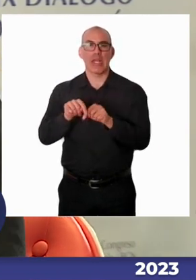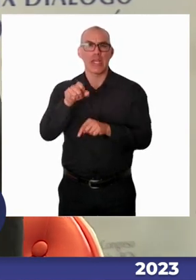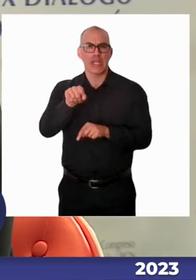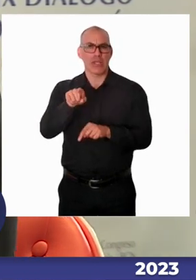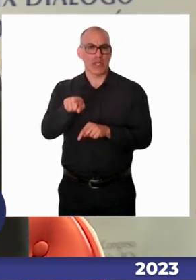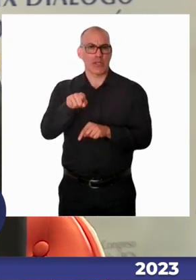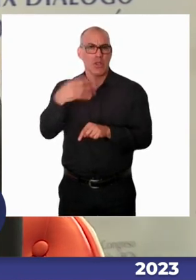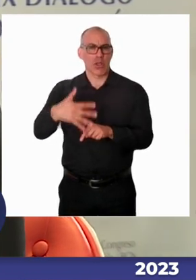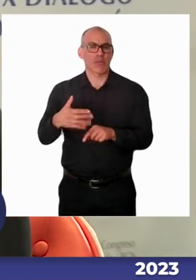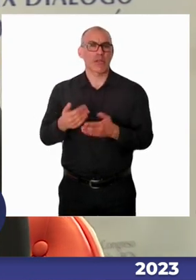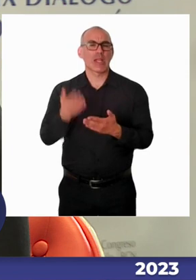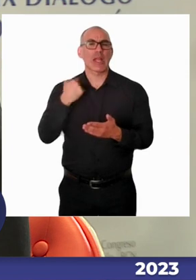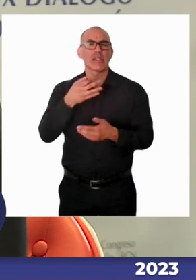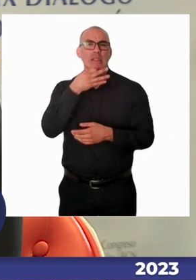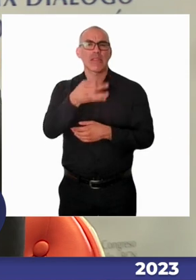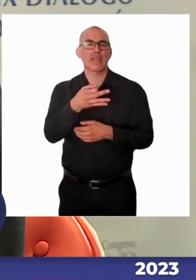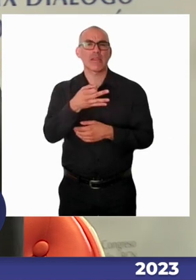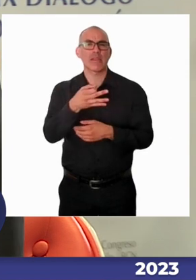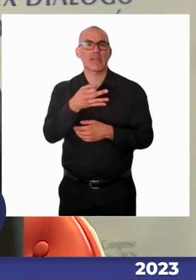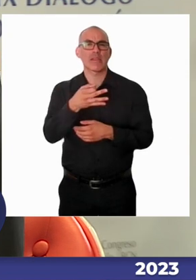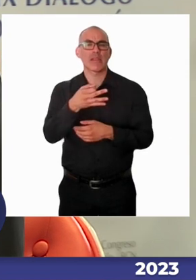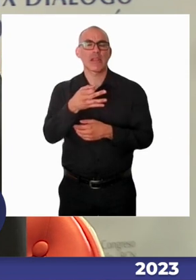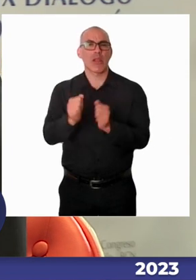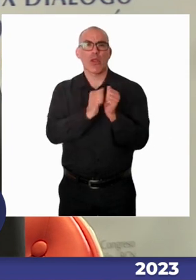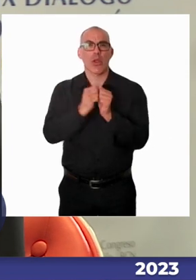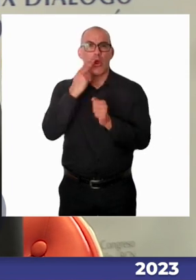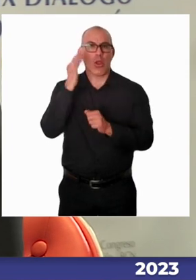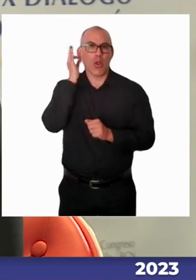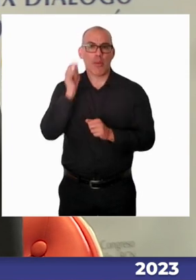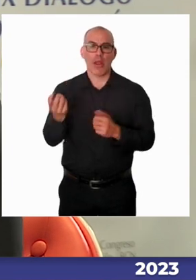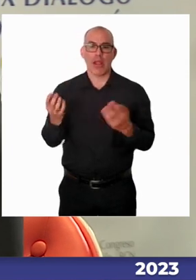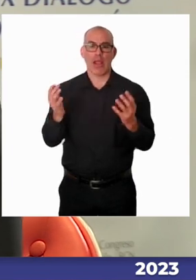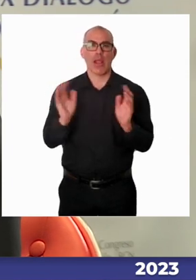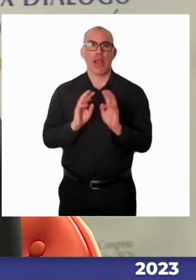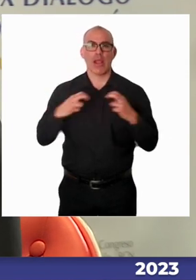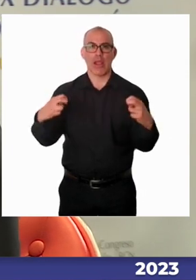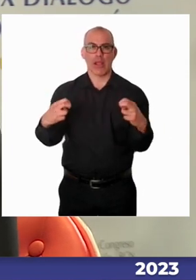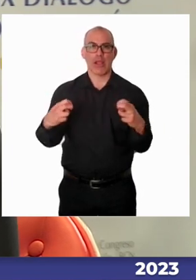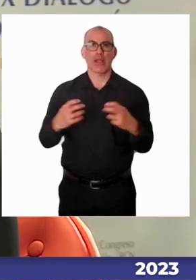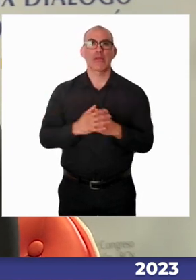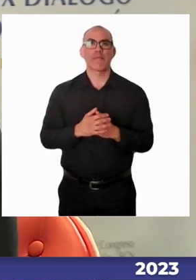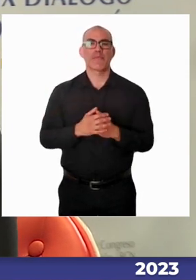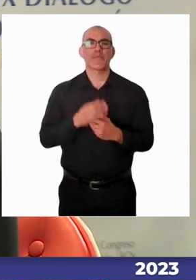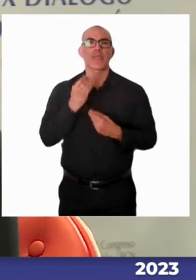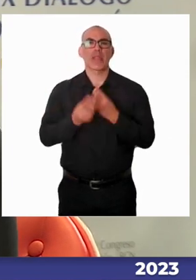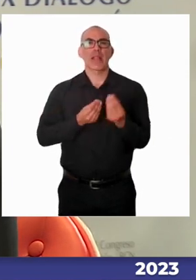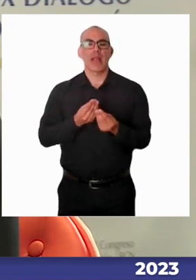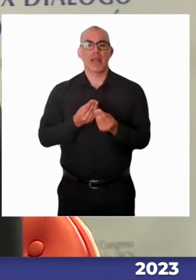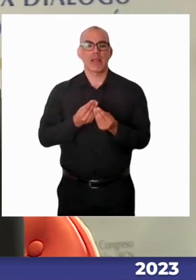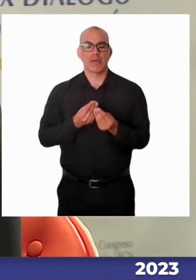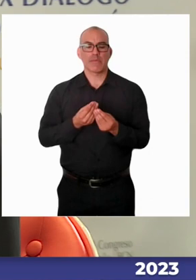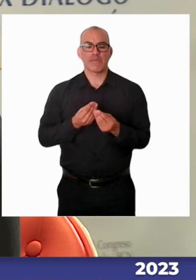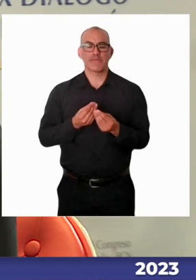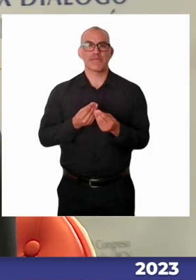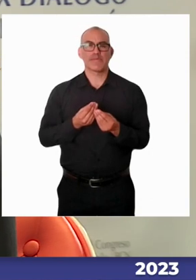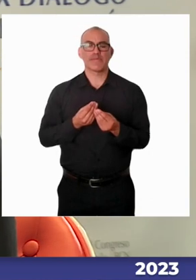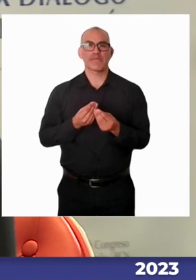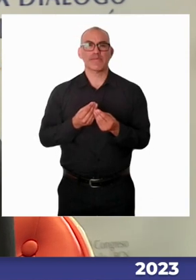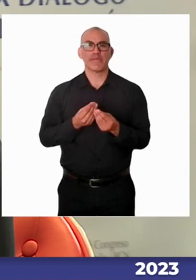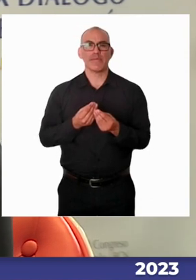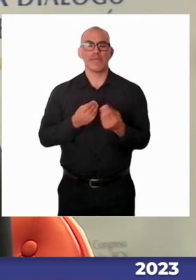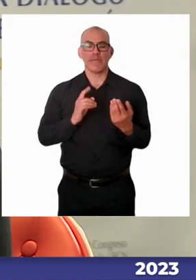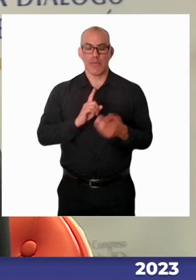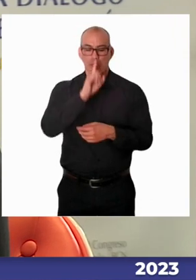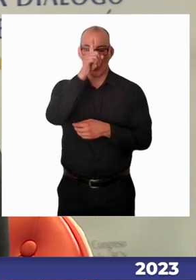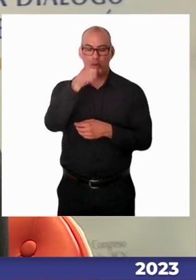diversificar y dar una atención no solamente focalizada al niño o la niña que entra al programa, sino que también a todos quienes están